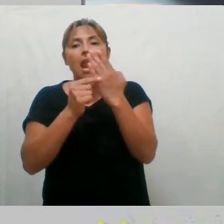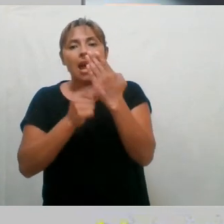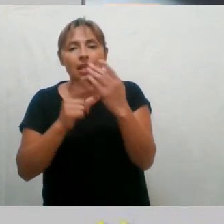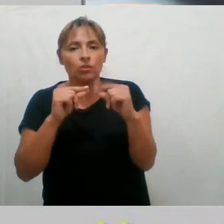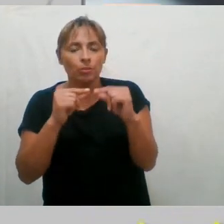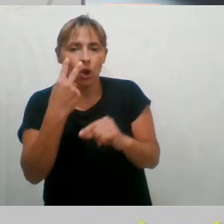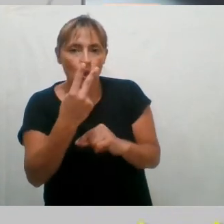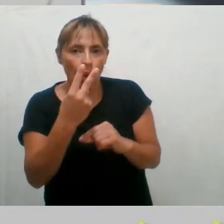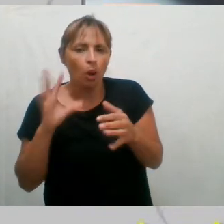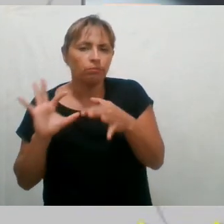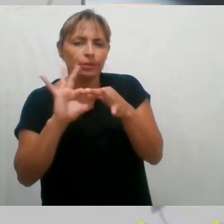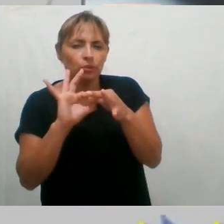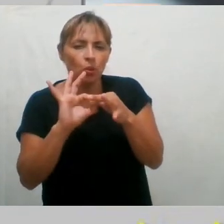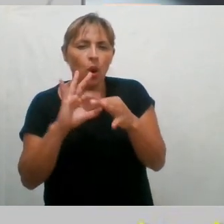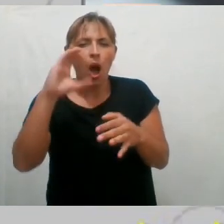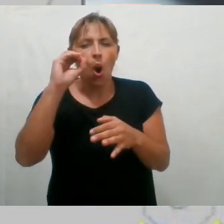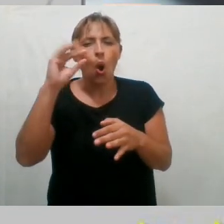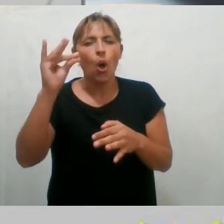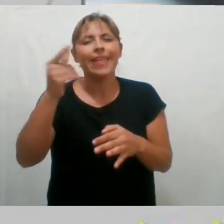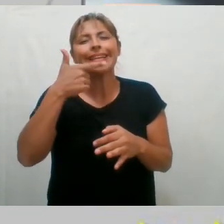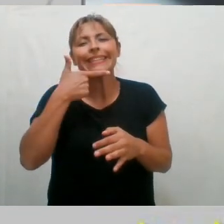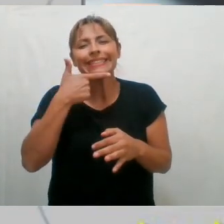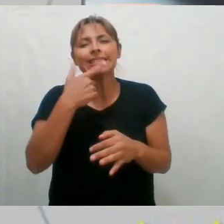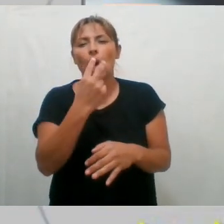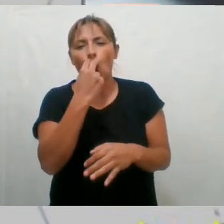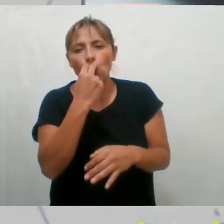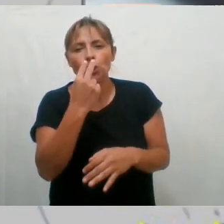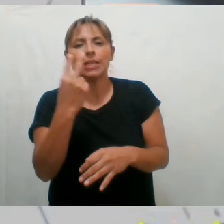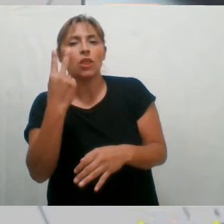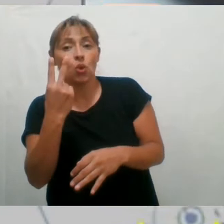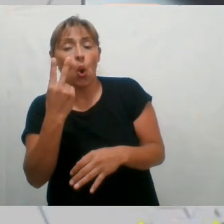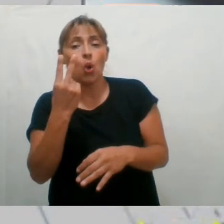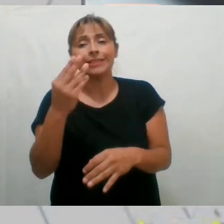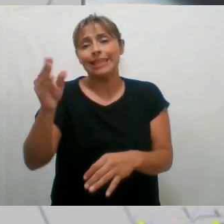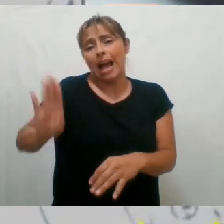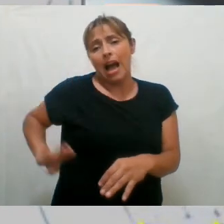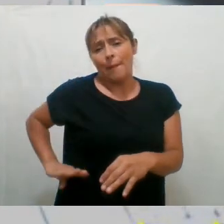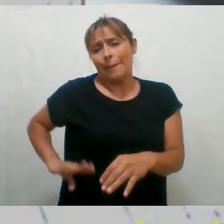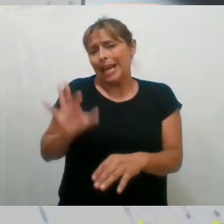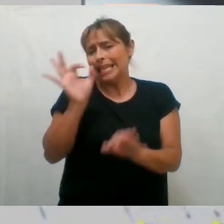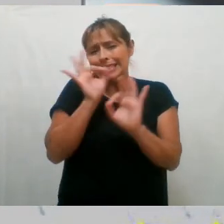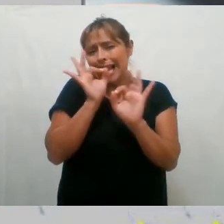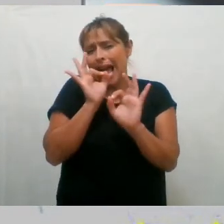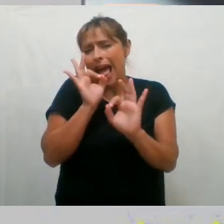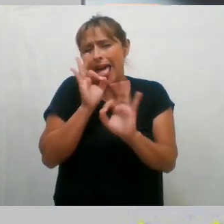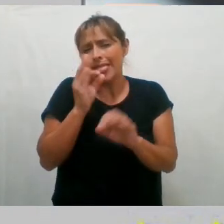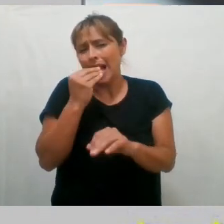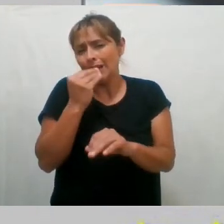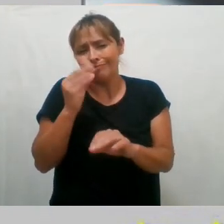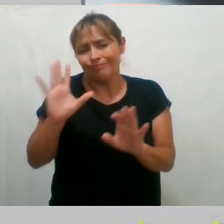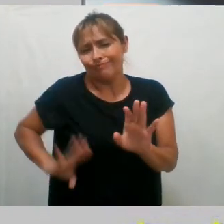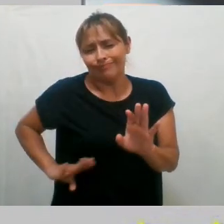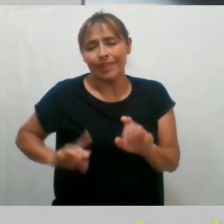ciudadanía en general, vinculada al ODS 11 también, y al ODS 2, el de Hambre Cero. Bueno, y esta es como para